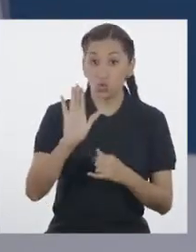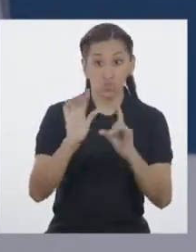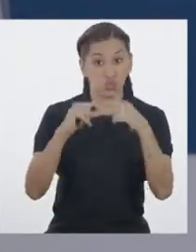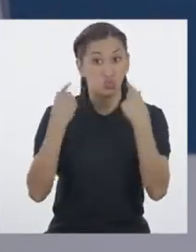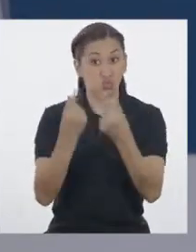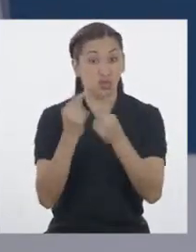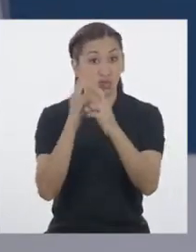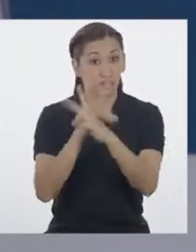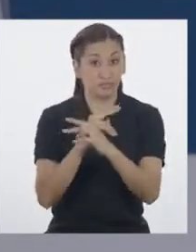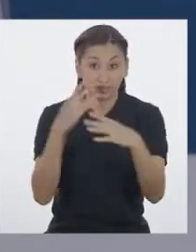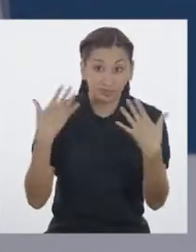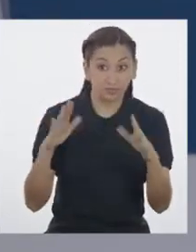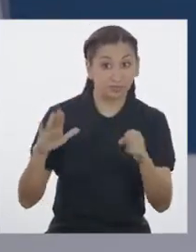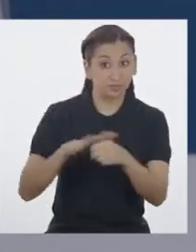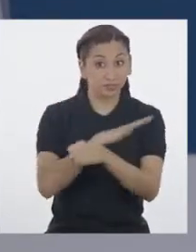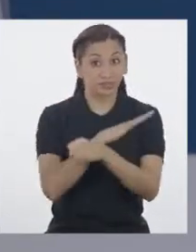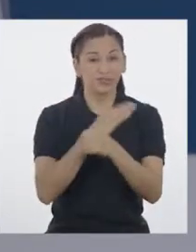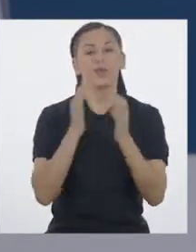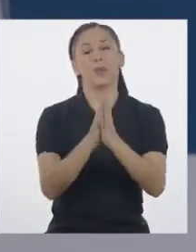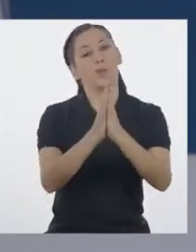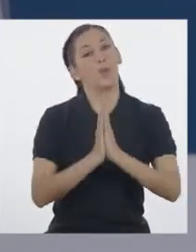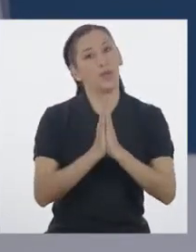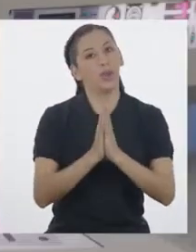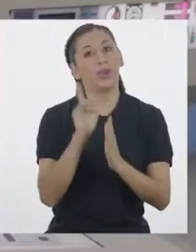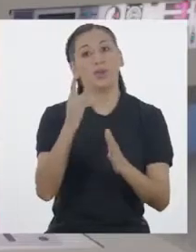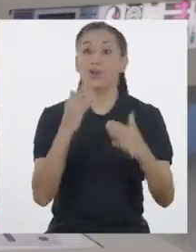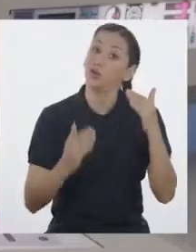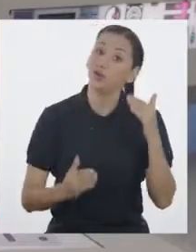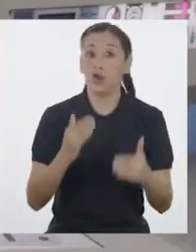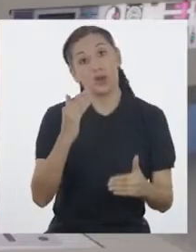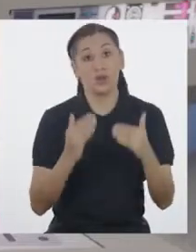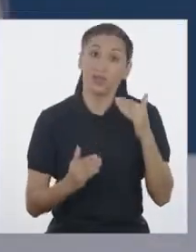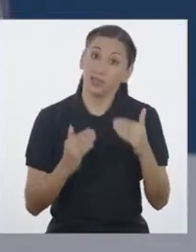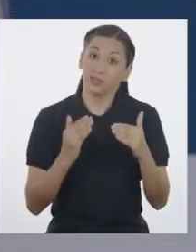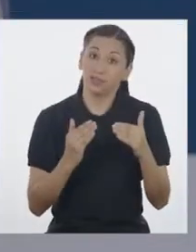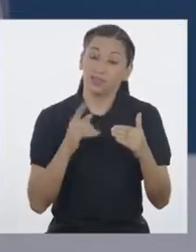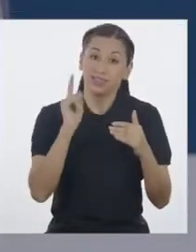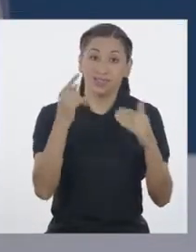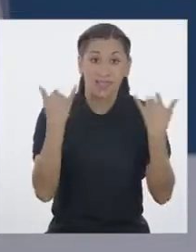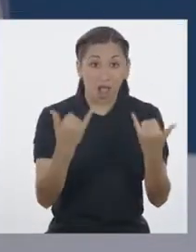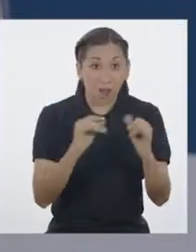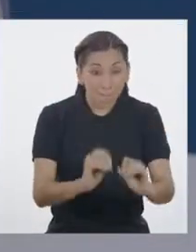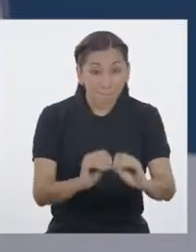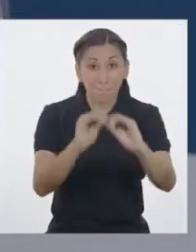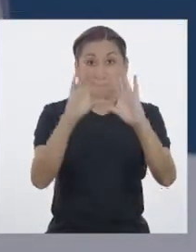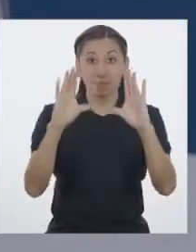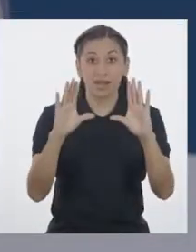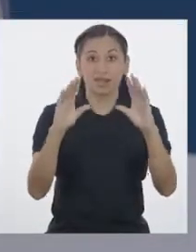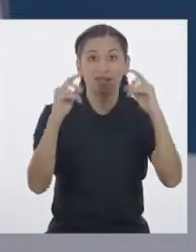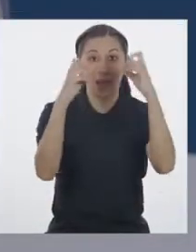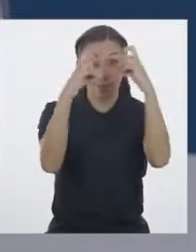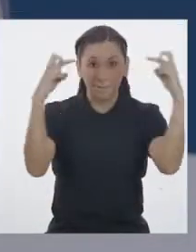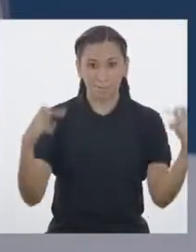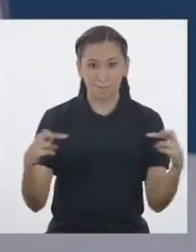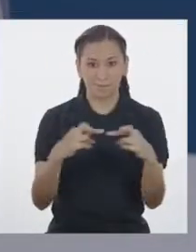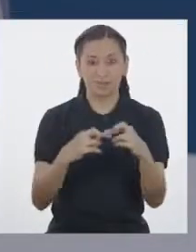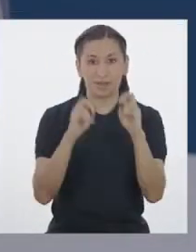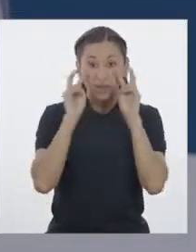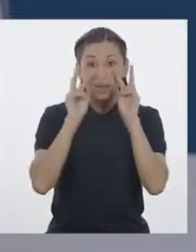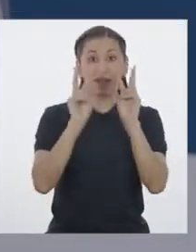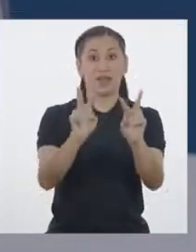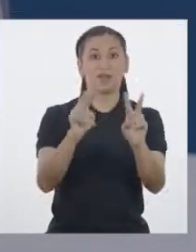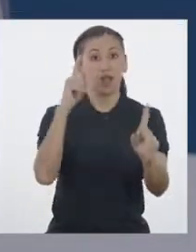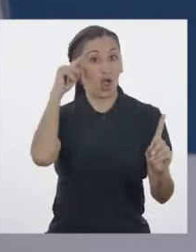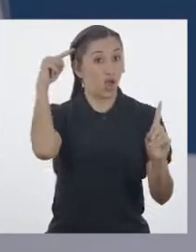equipo Vizcacha está completo, ¡Por favor, Macabot, activa tu pizarra virtual y